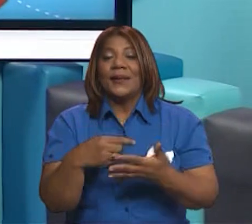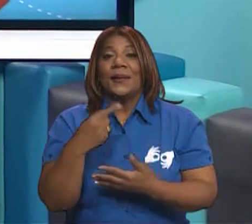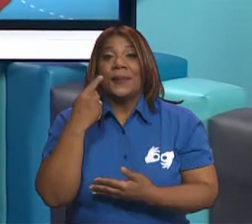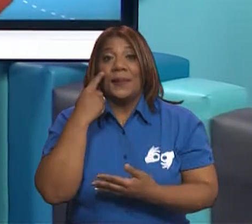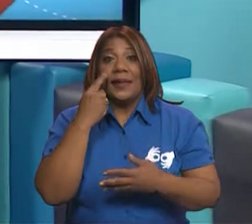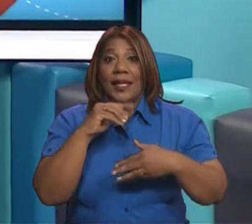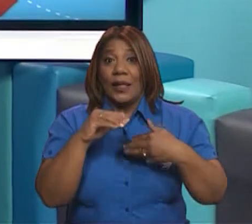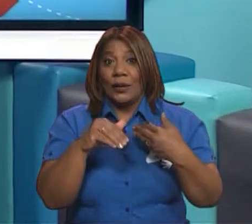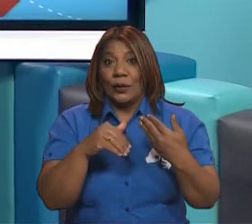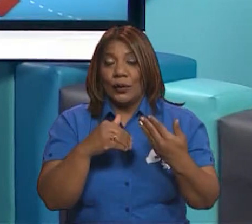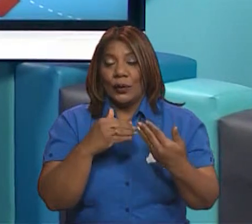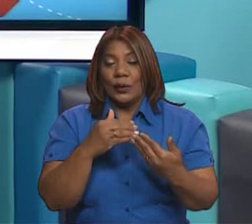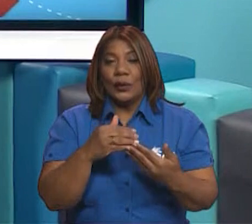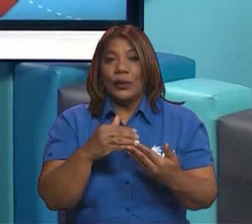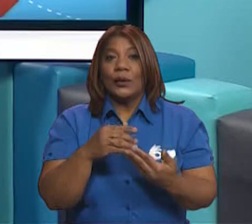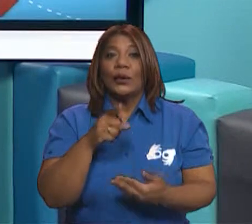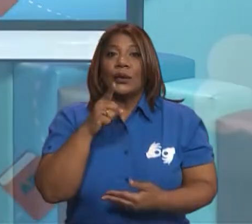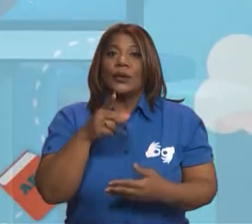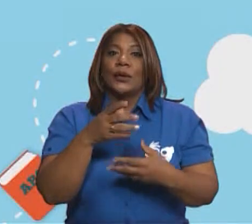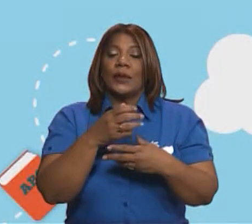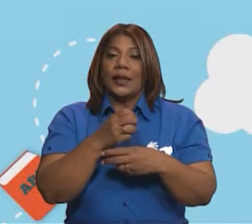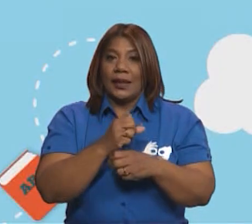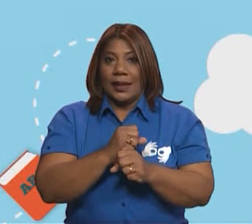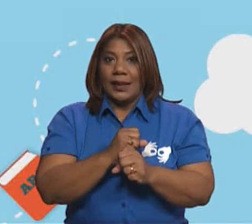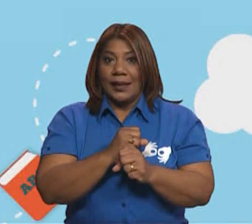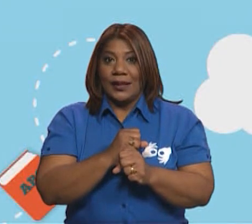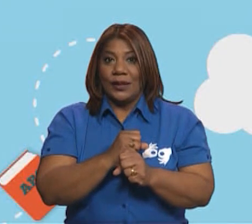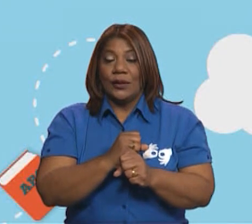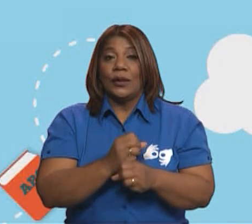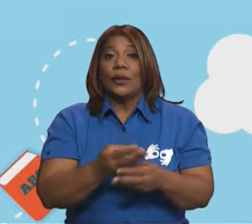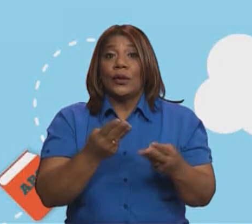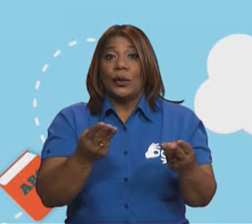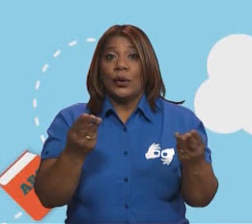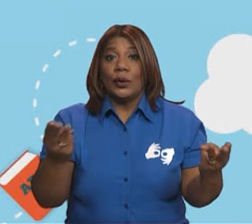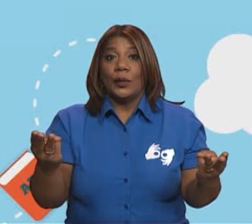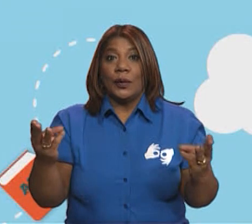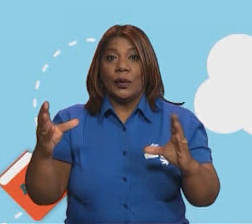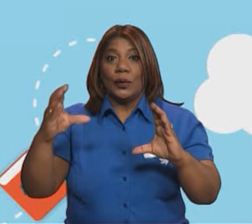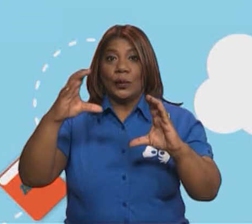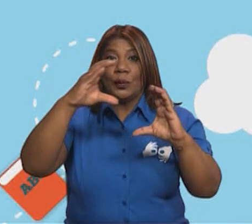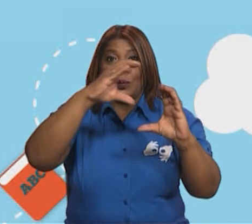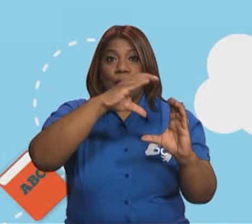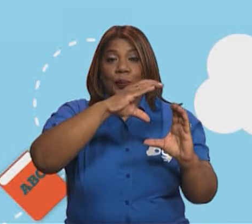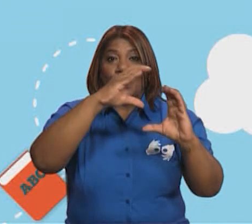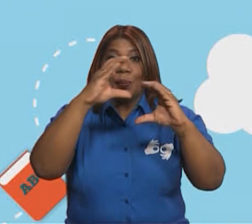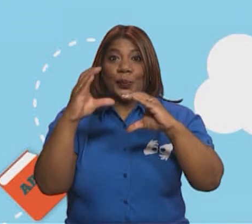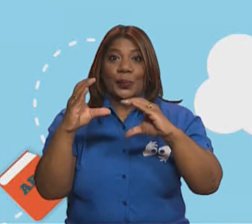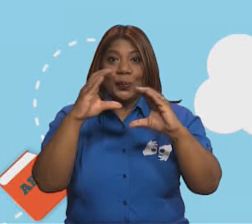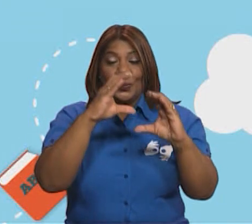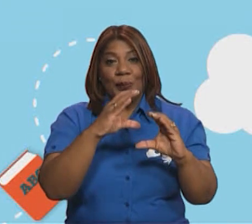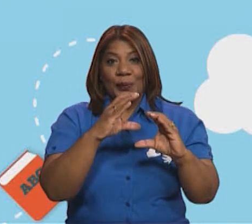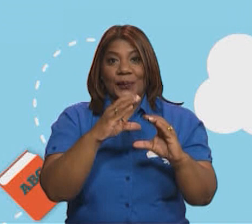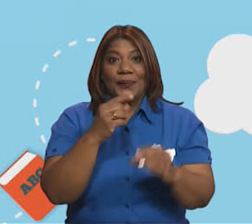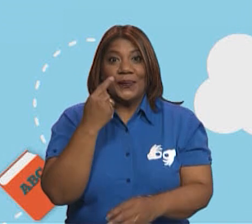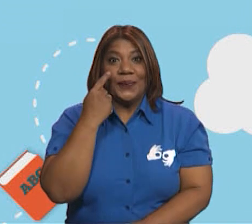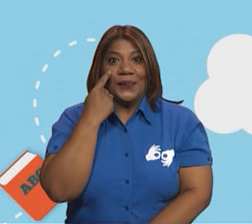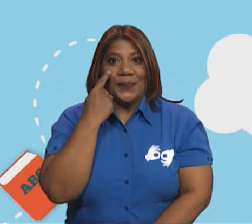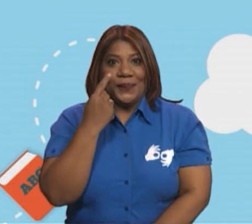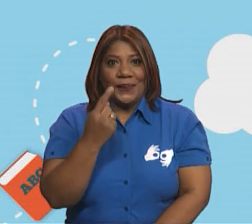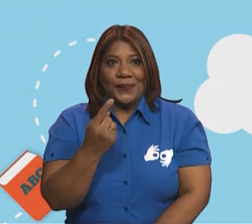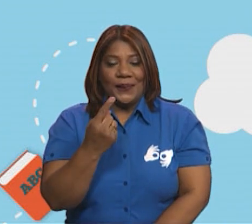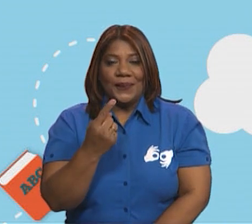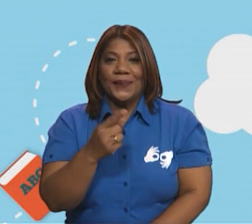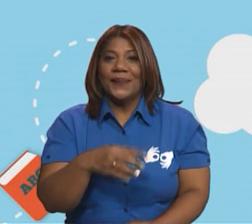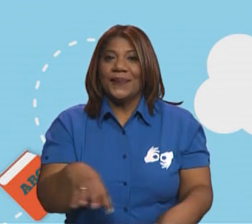sus elementos. Espero que lo hayan podido elaborar con sus materiales reciclados o reutilizados favoritos. Y a continuación